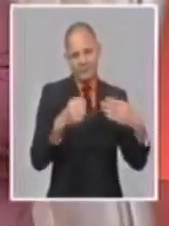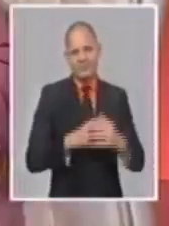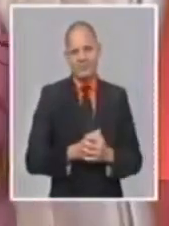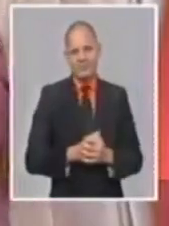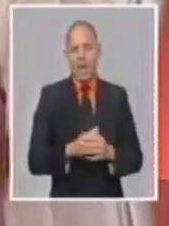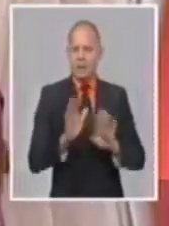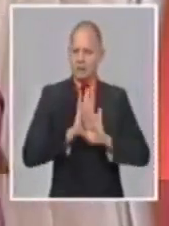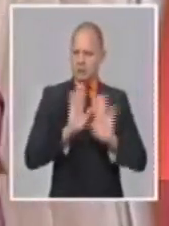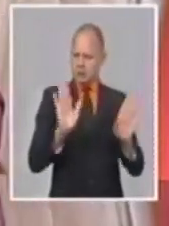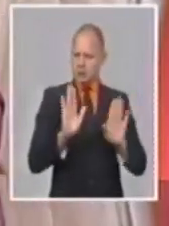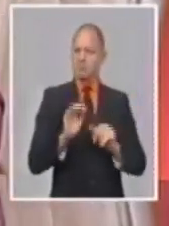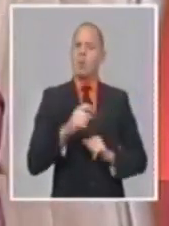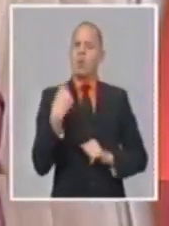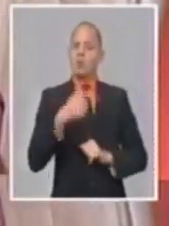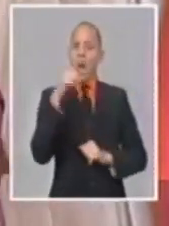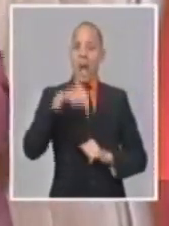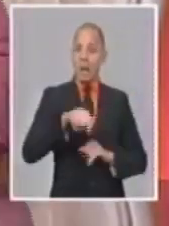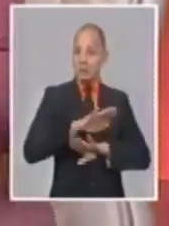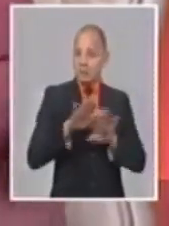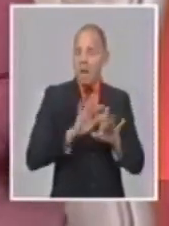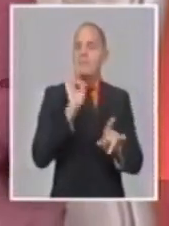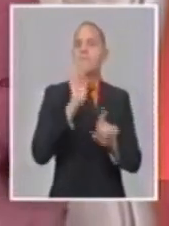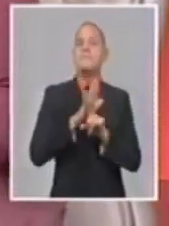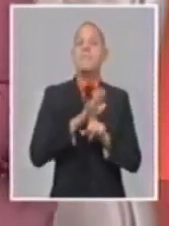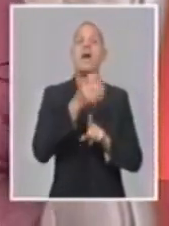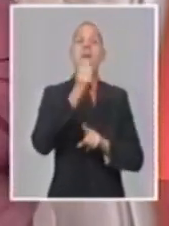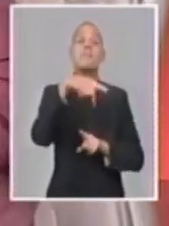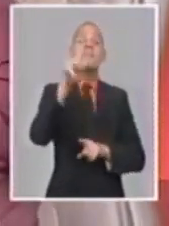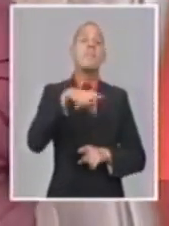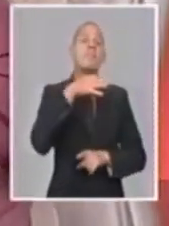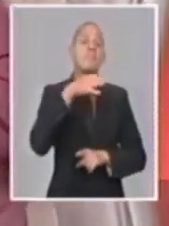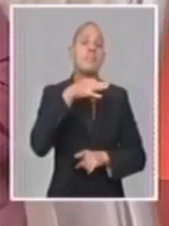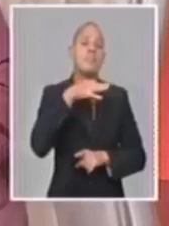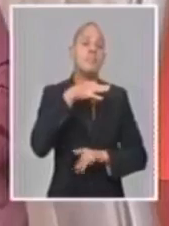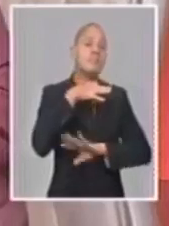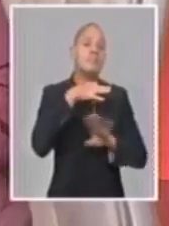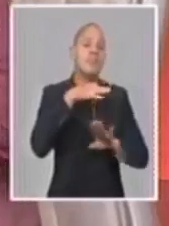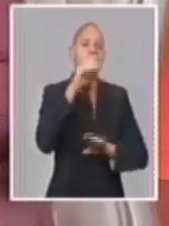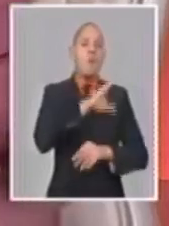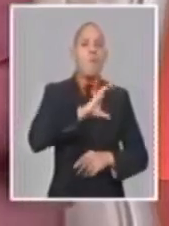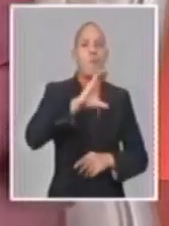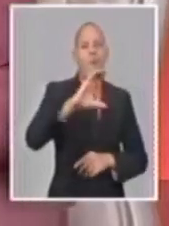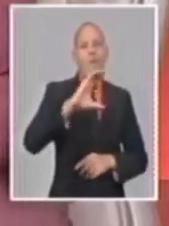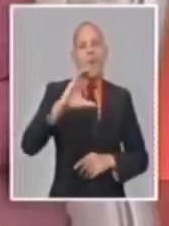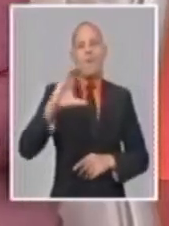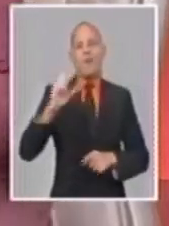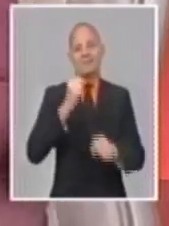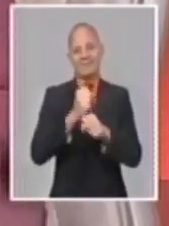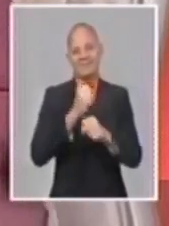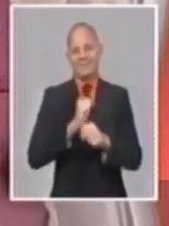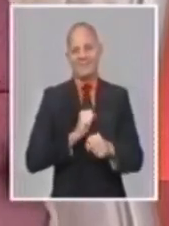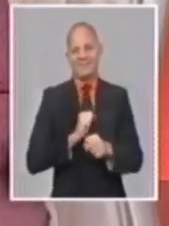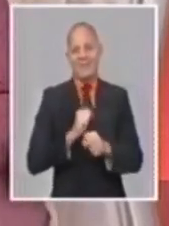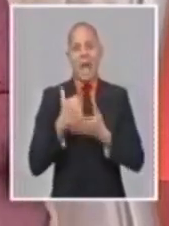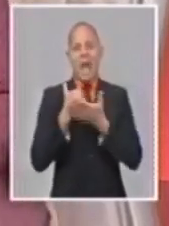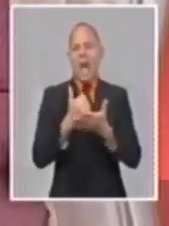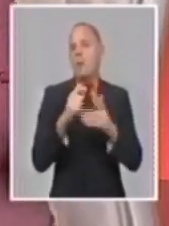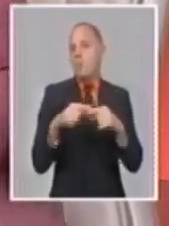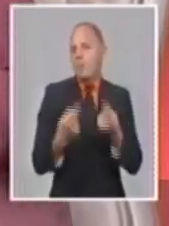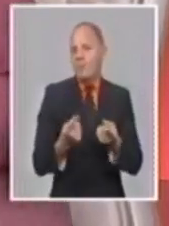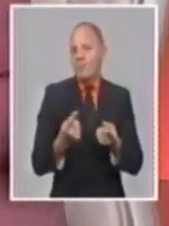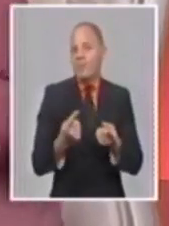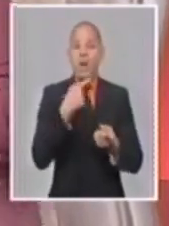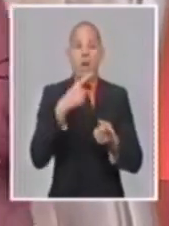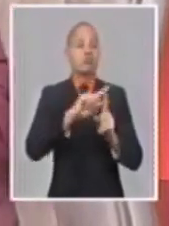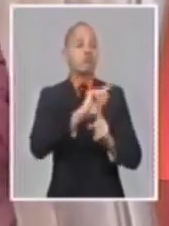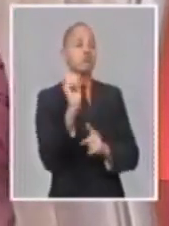aplicar una reforma general de salario que permitiera en primera instancia no solo asumir el incremento